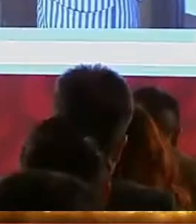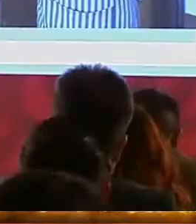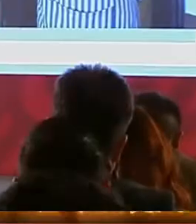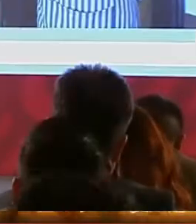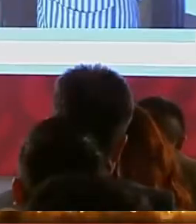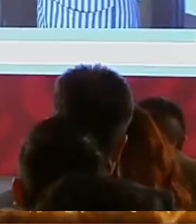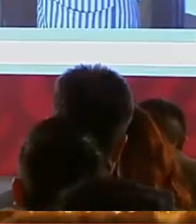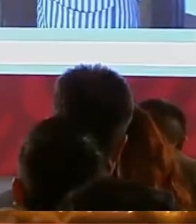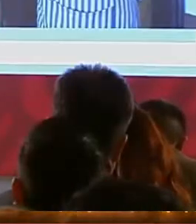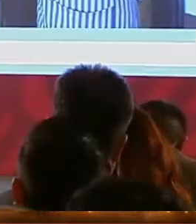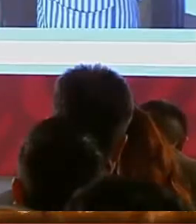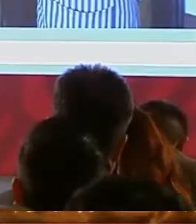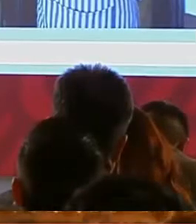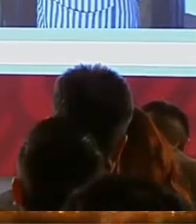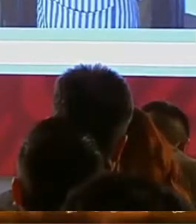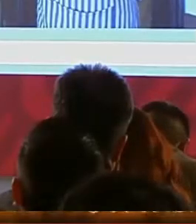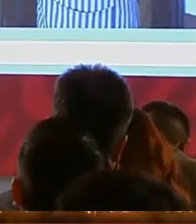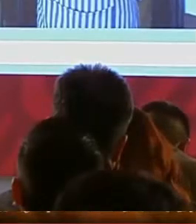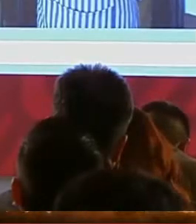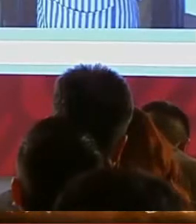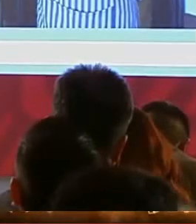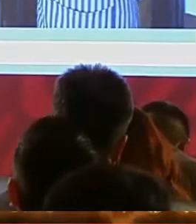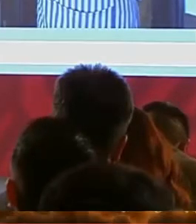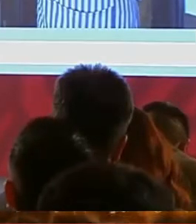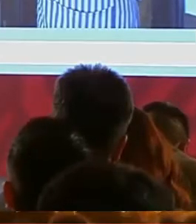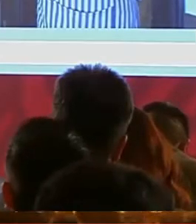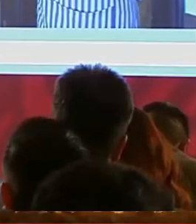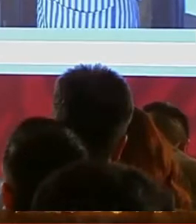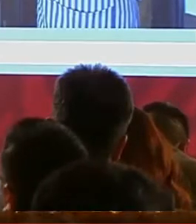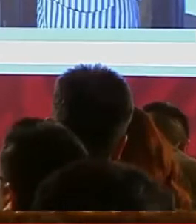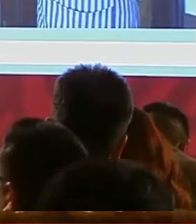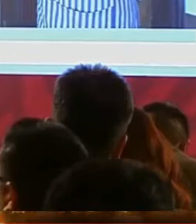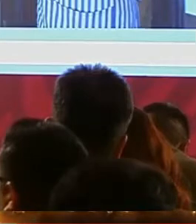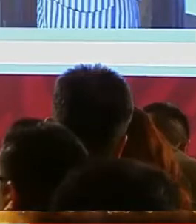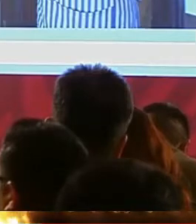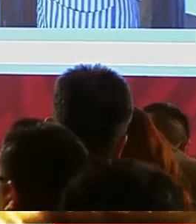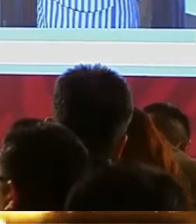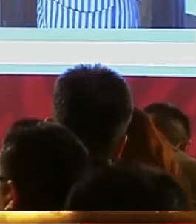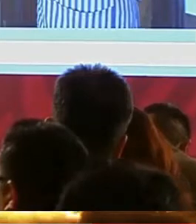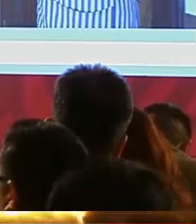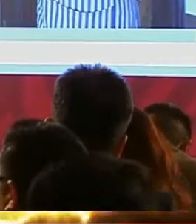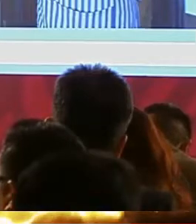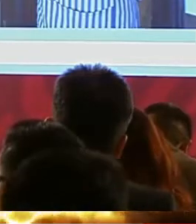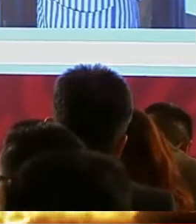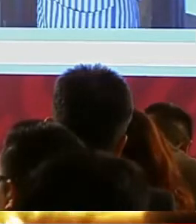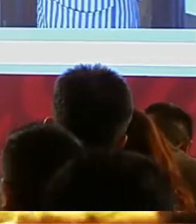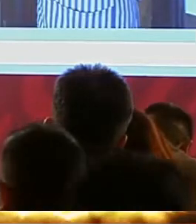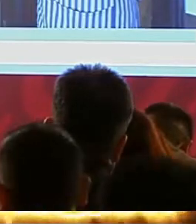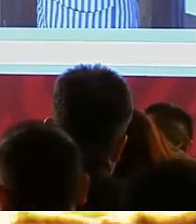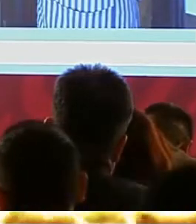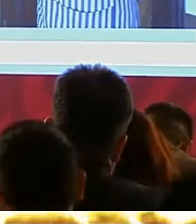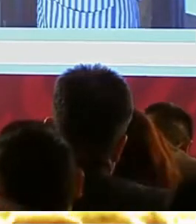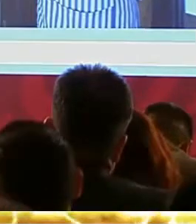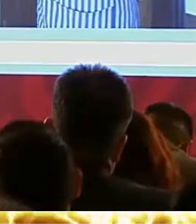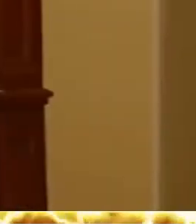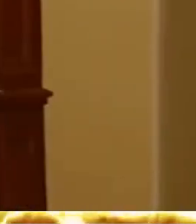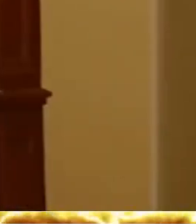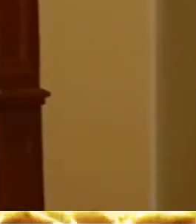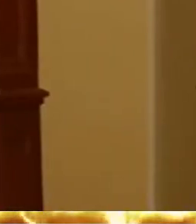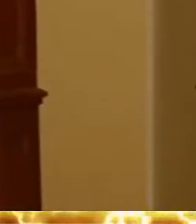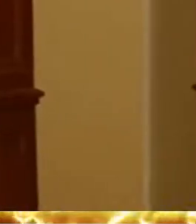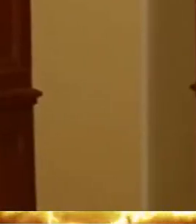el pago es voluntario, es por parte de los propios trabajadores y trabajadoras. Sin embargo, aún está